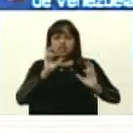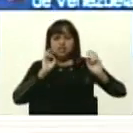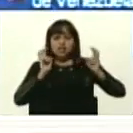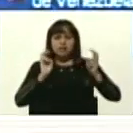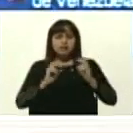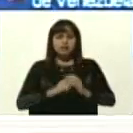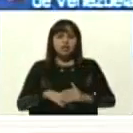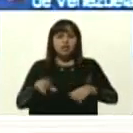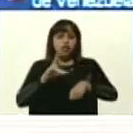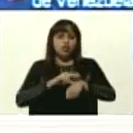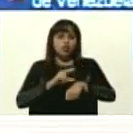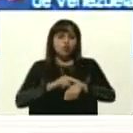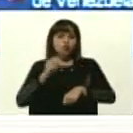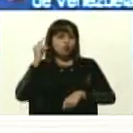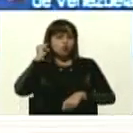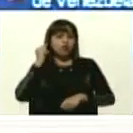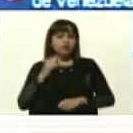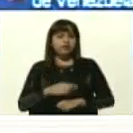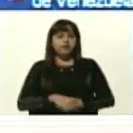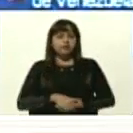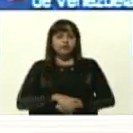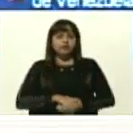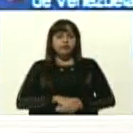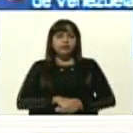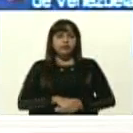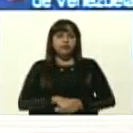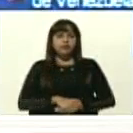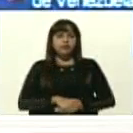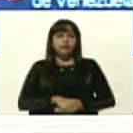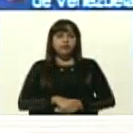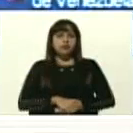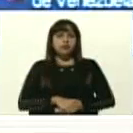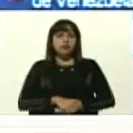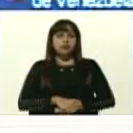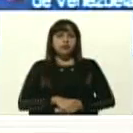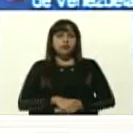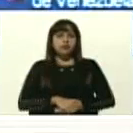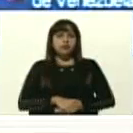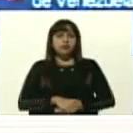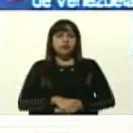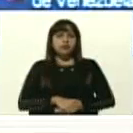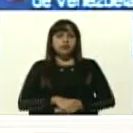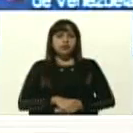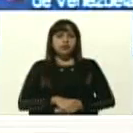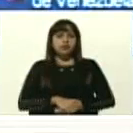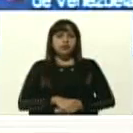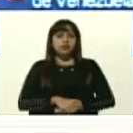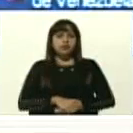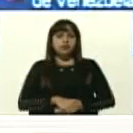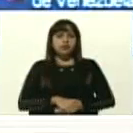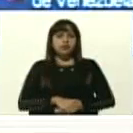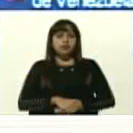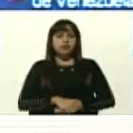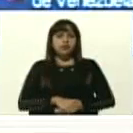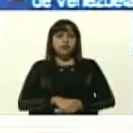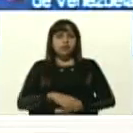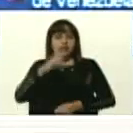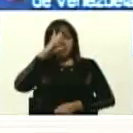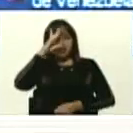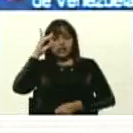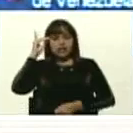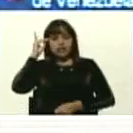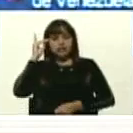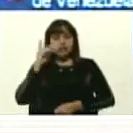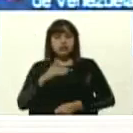A la doctora Elsie Rodríguez,